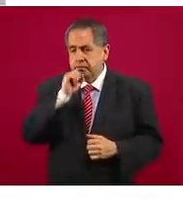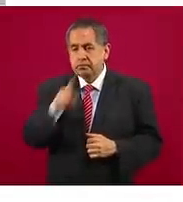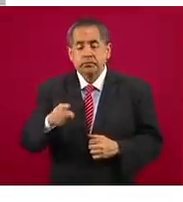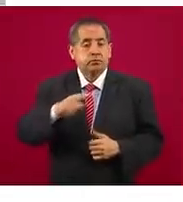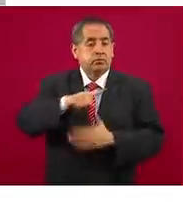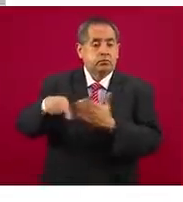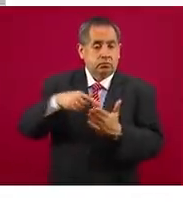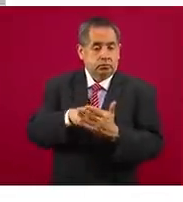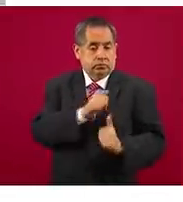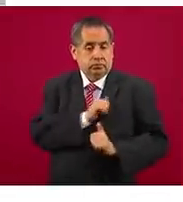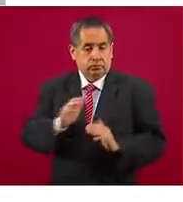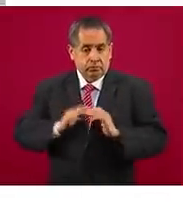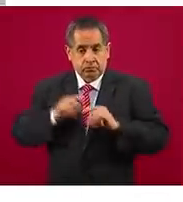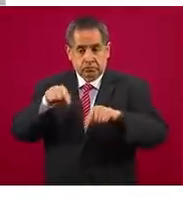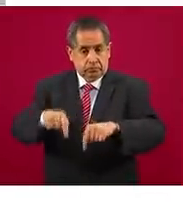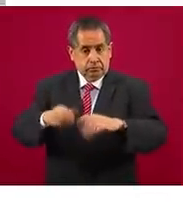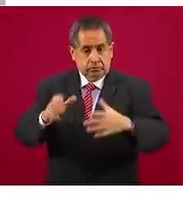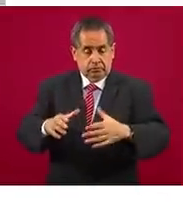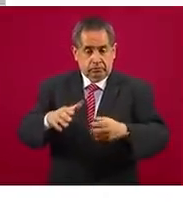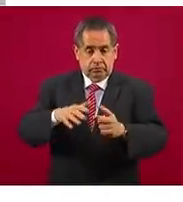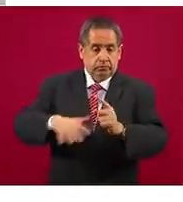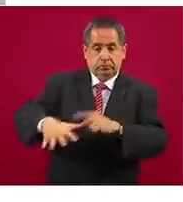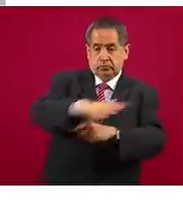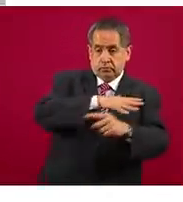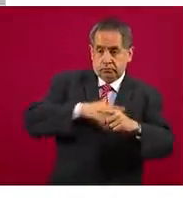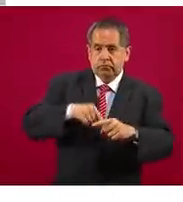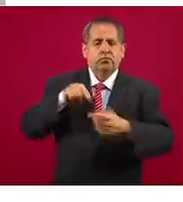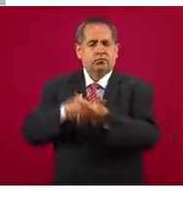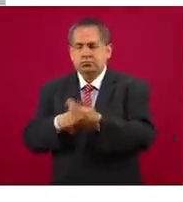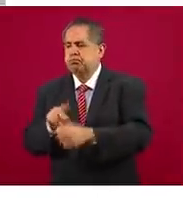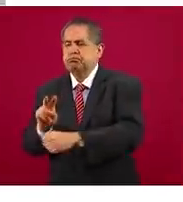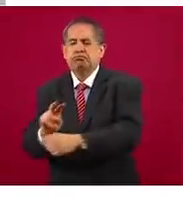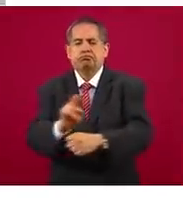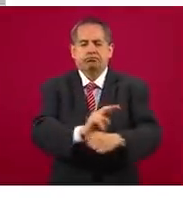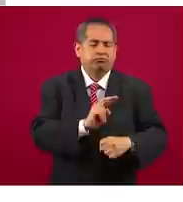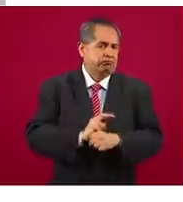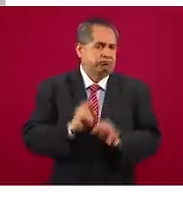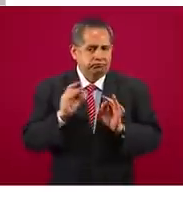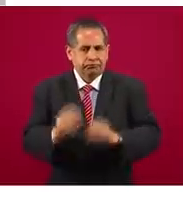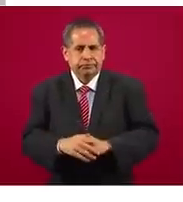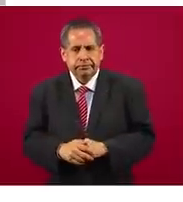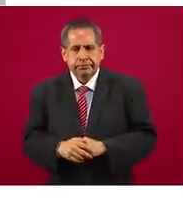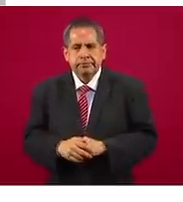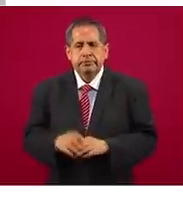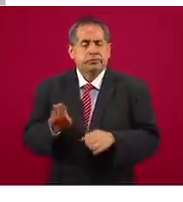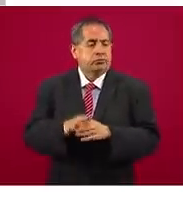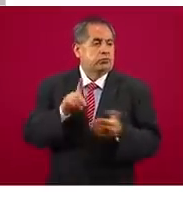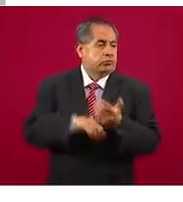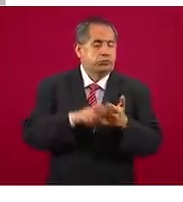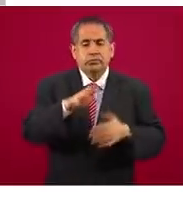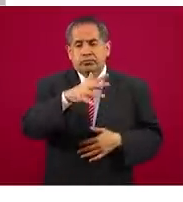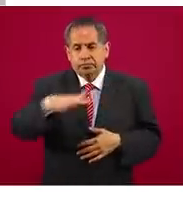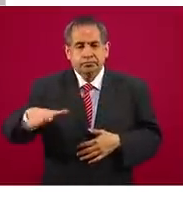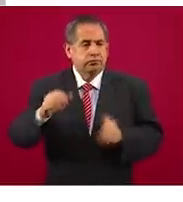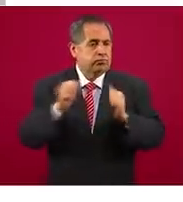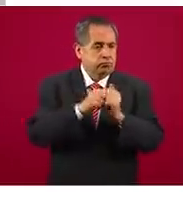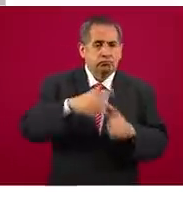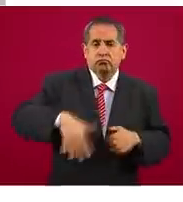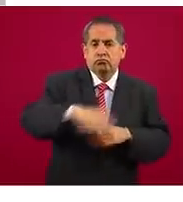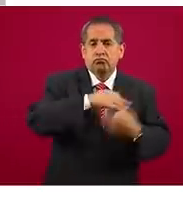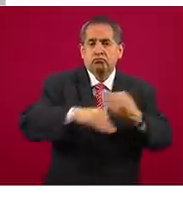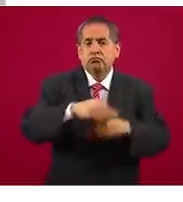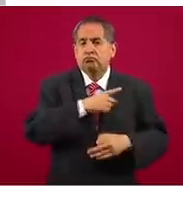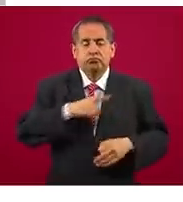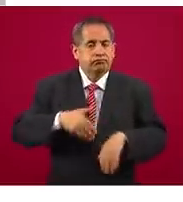militares de seguridad y mediaciones de las instalaciones, mantenimiento del estado derecho en la mar, patrullajes diurnos y